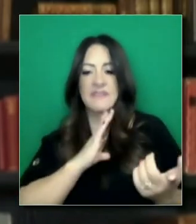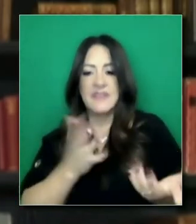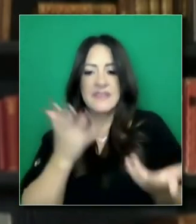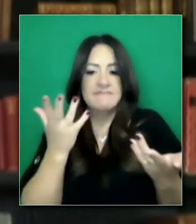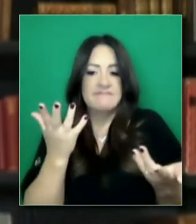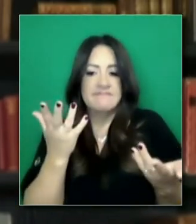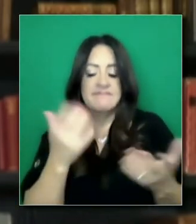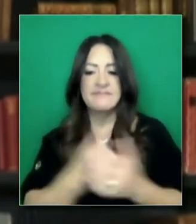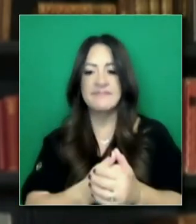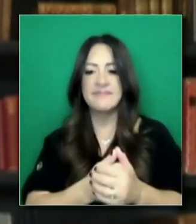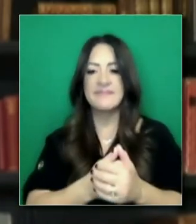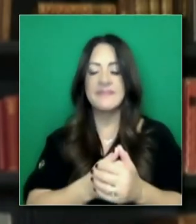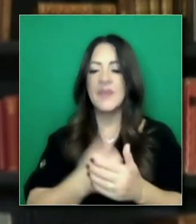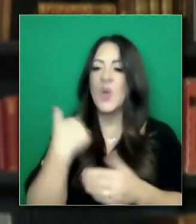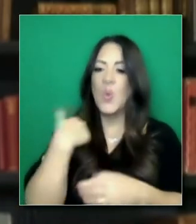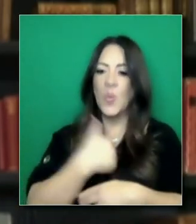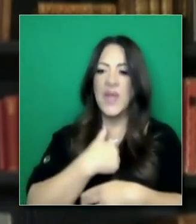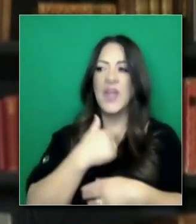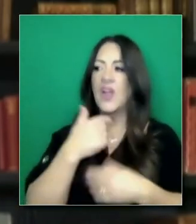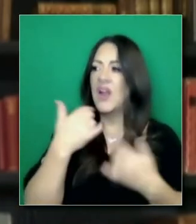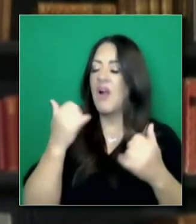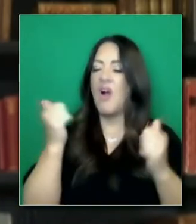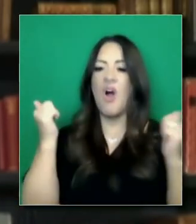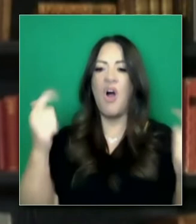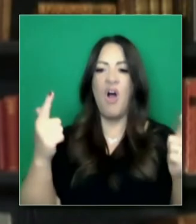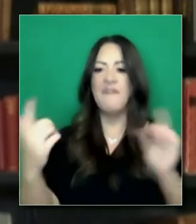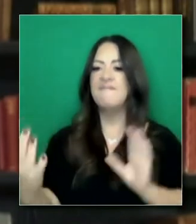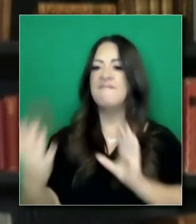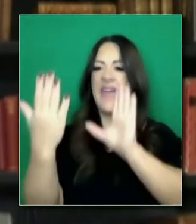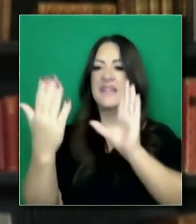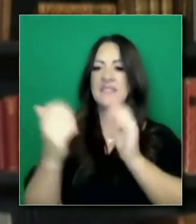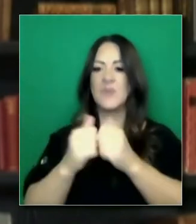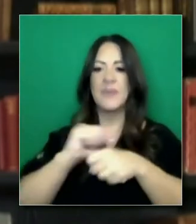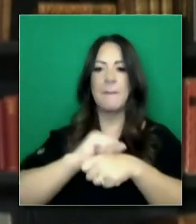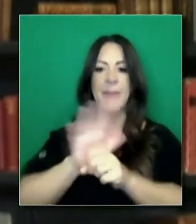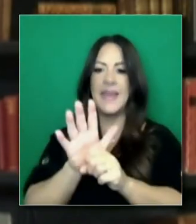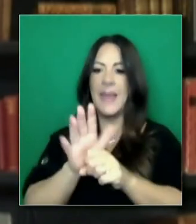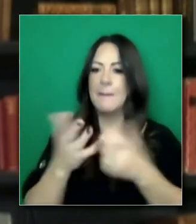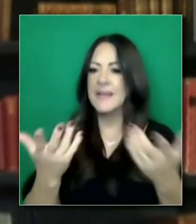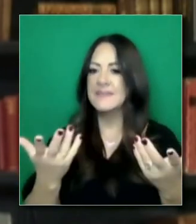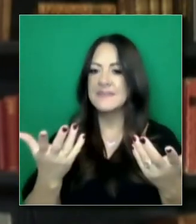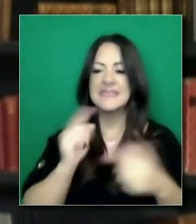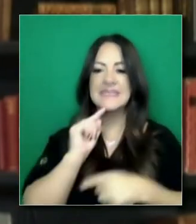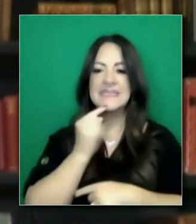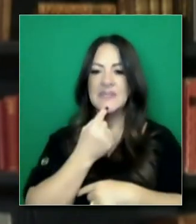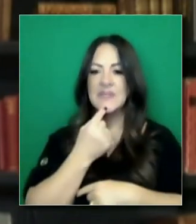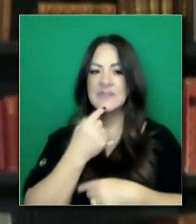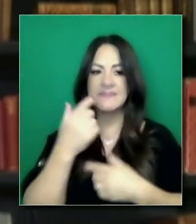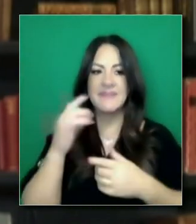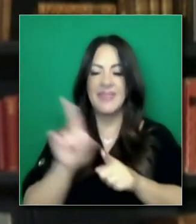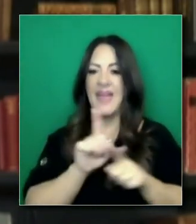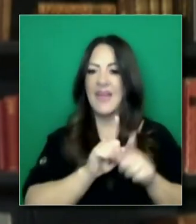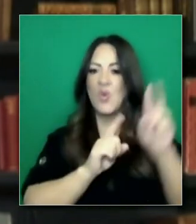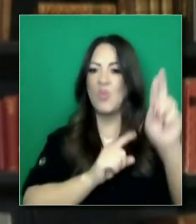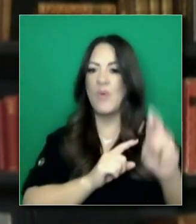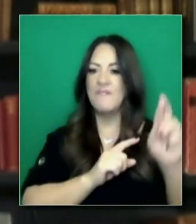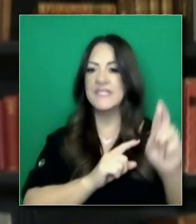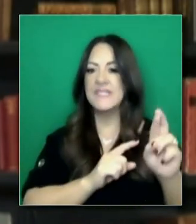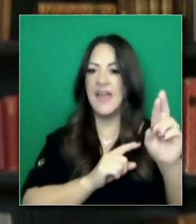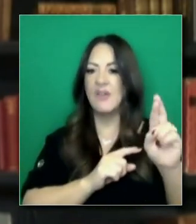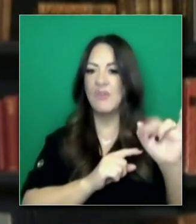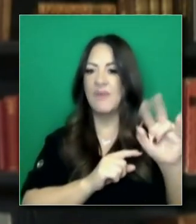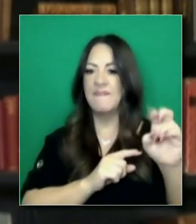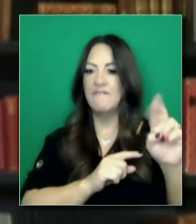estar en desacuerdo, pero el punto final es que cuando hablamos de la pandemia, yo no sé qué otra evidencia necesitan, pero por ejemplo en Riverside,